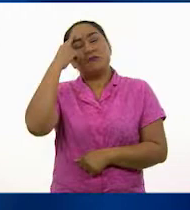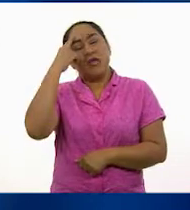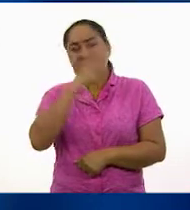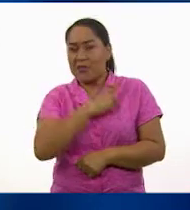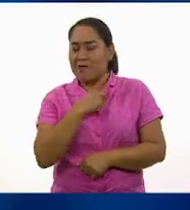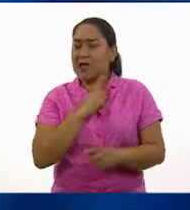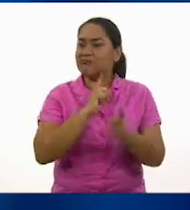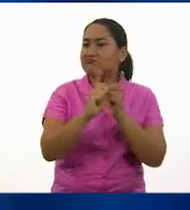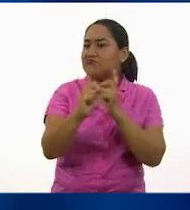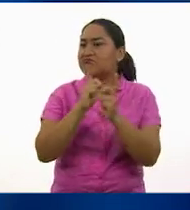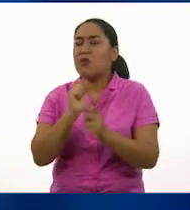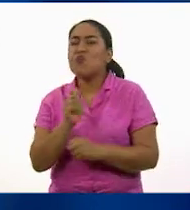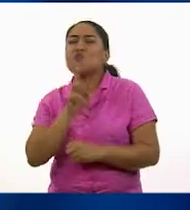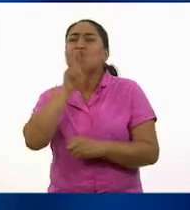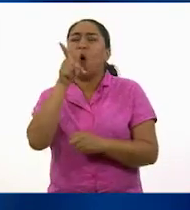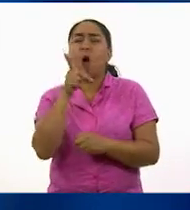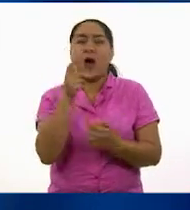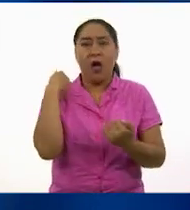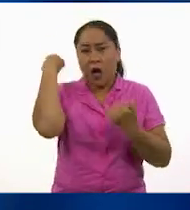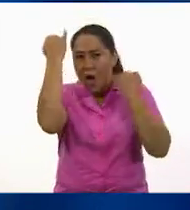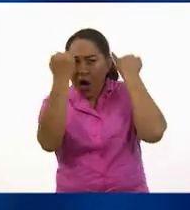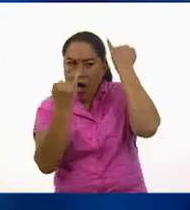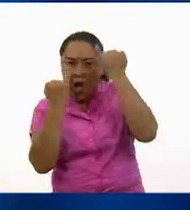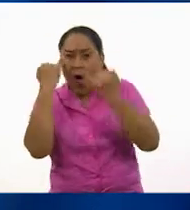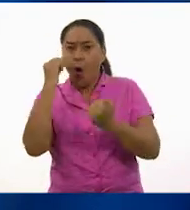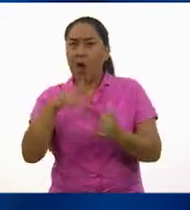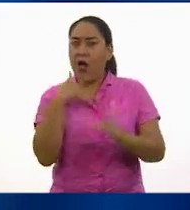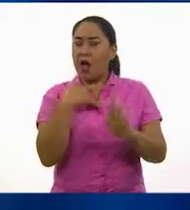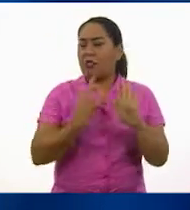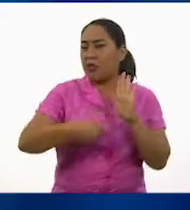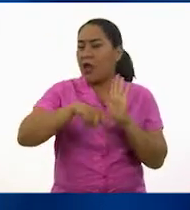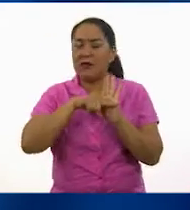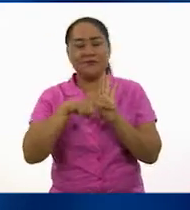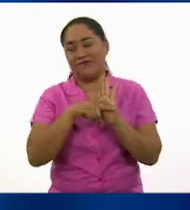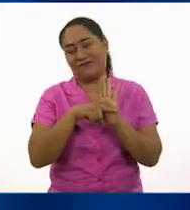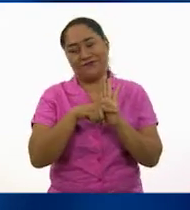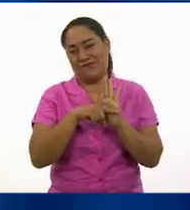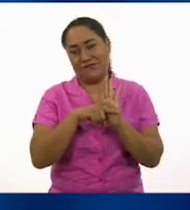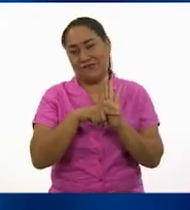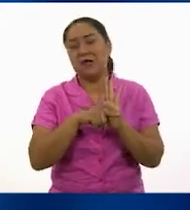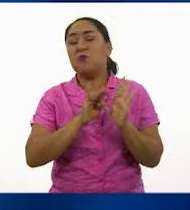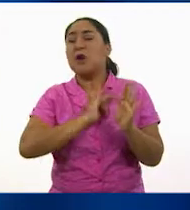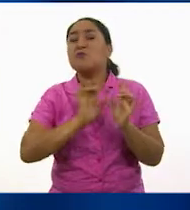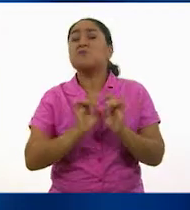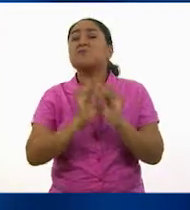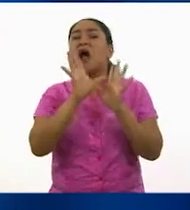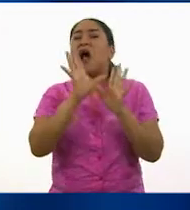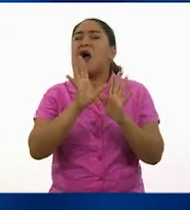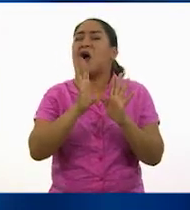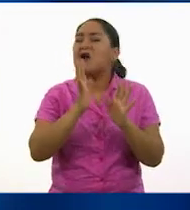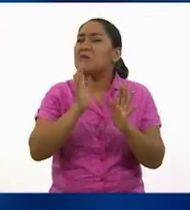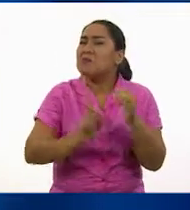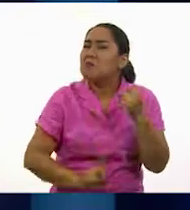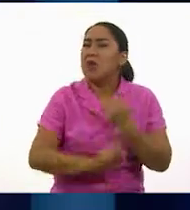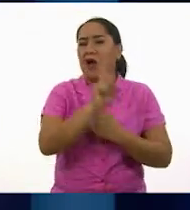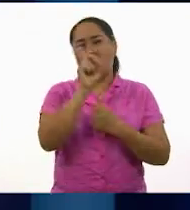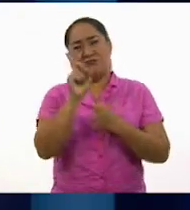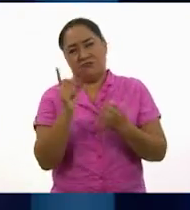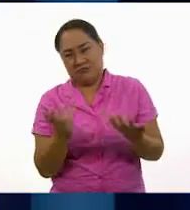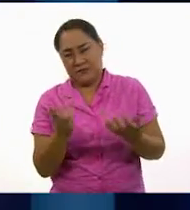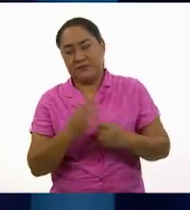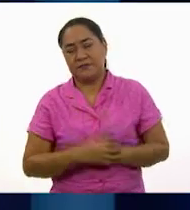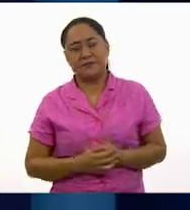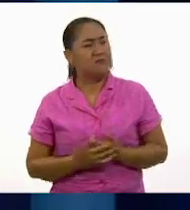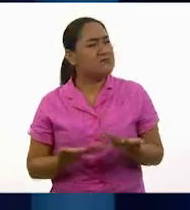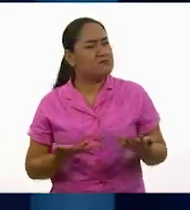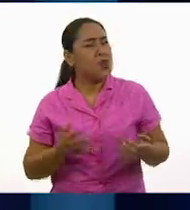convivencia, sin creencias ni sentimientos negativos previos que puedan llegar a la agresión de cualquier tipo. Y